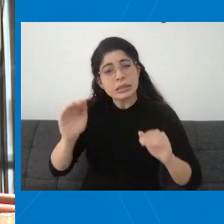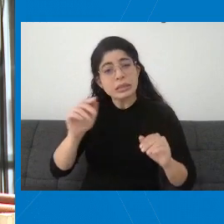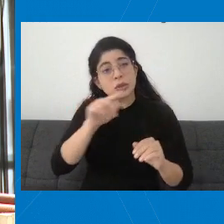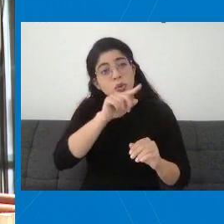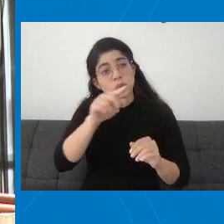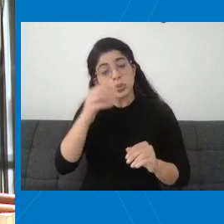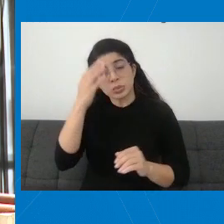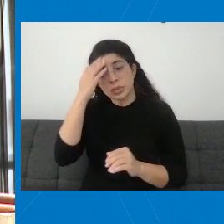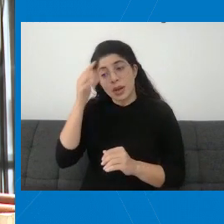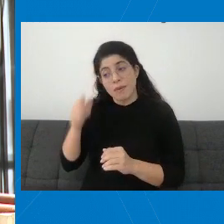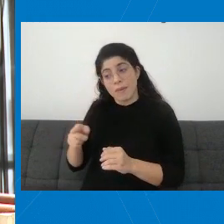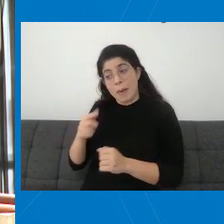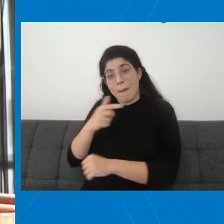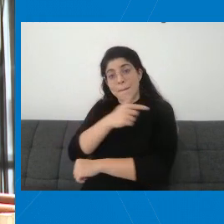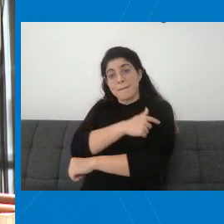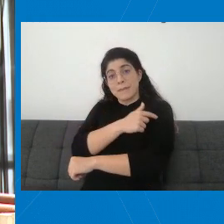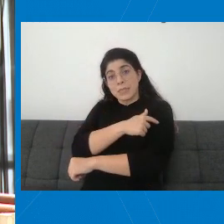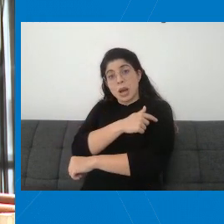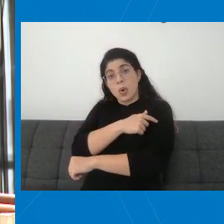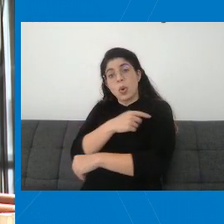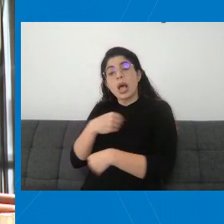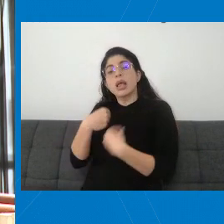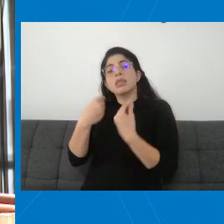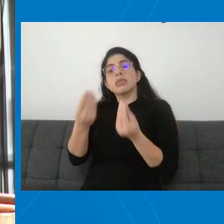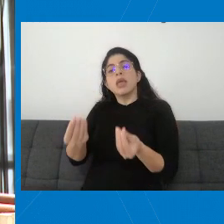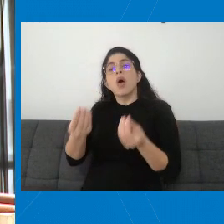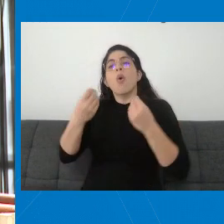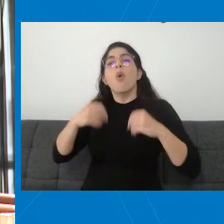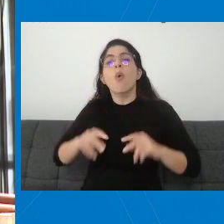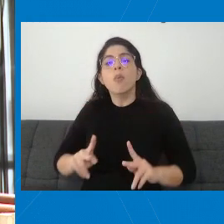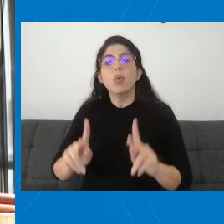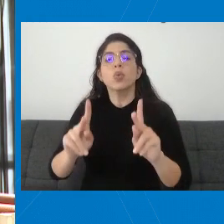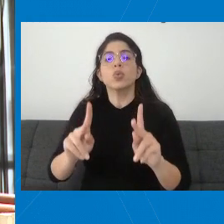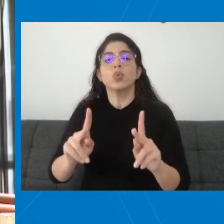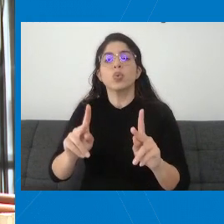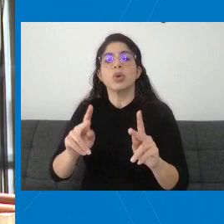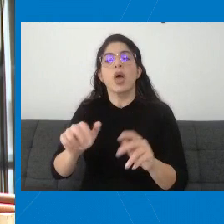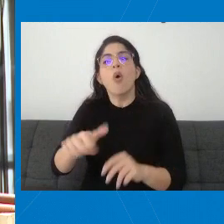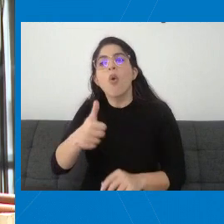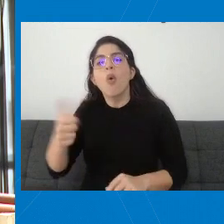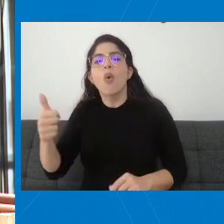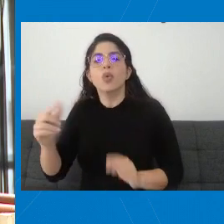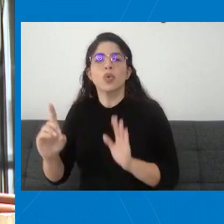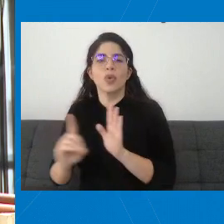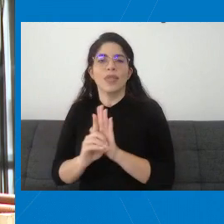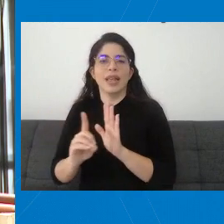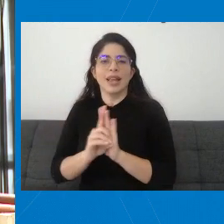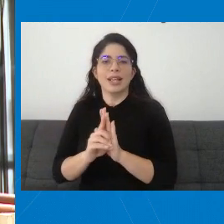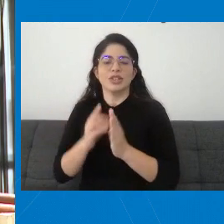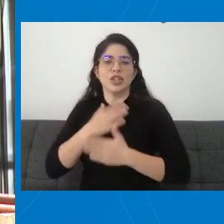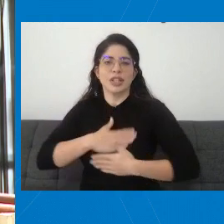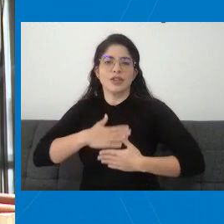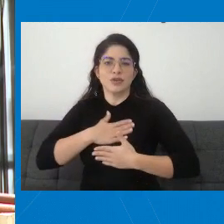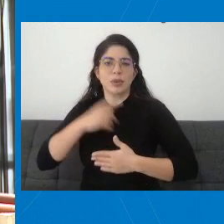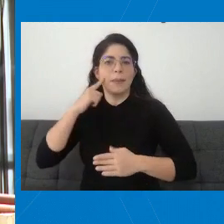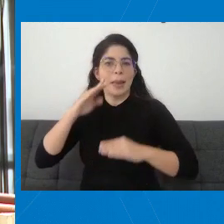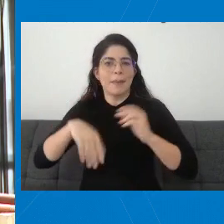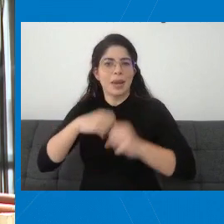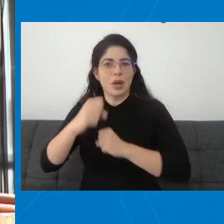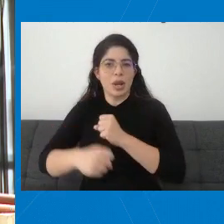vacunación posibilitemos el ejercicio de otros derechos a las personas menores de edad.